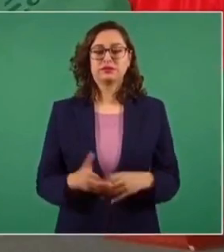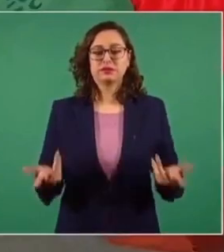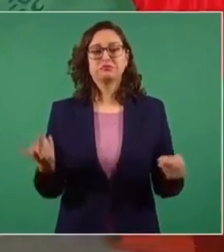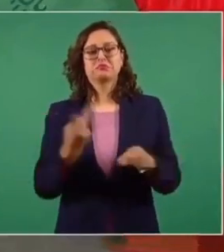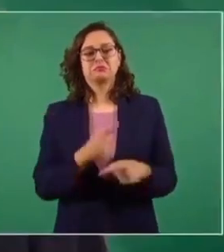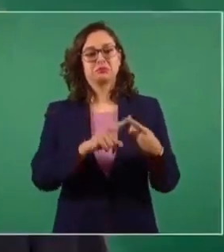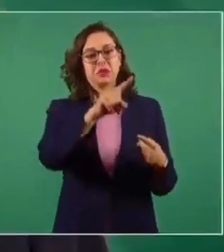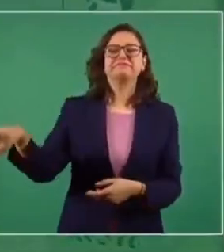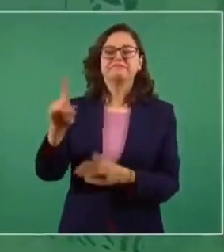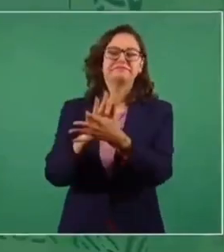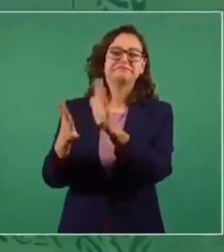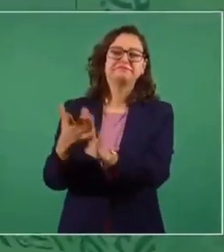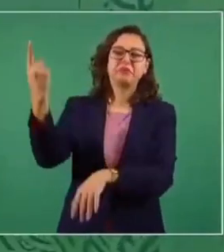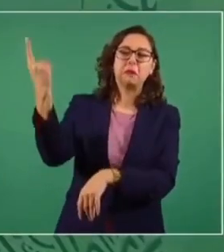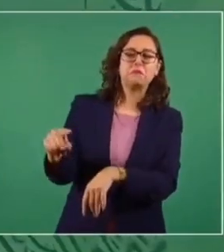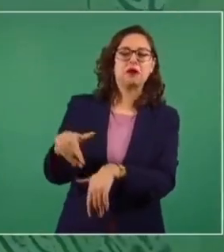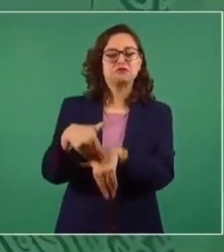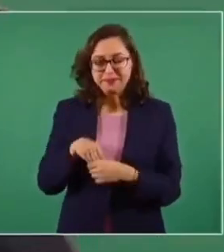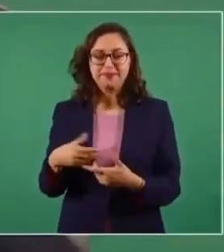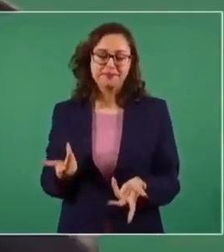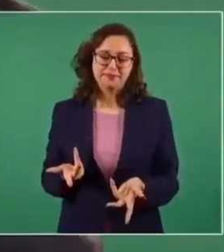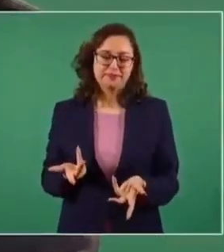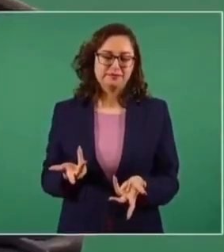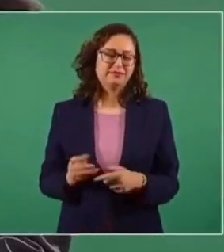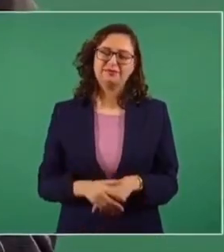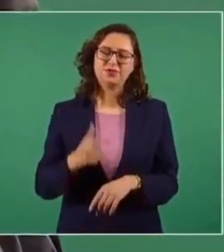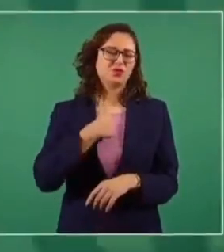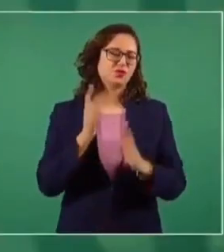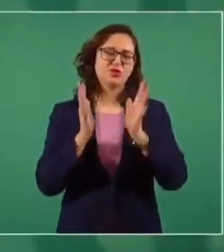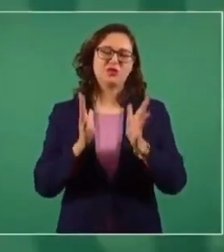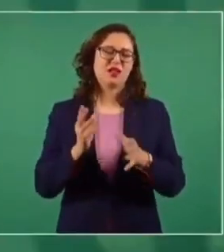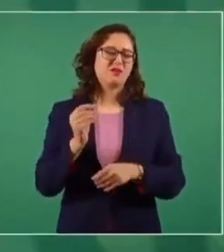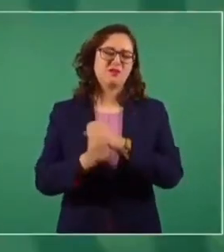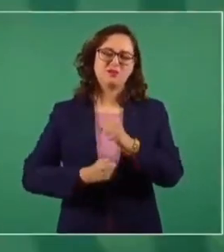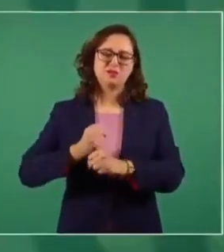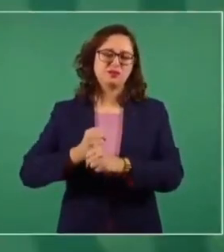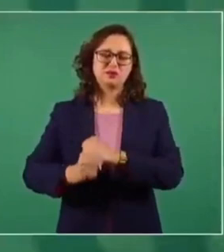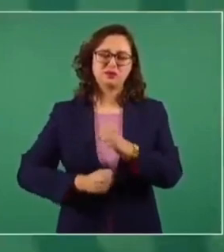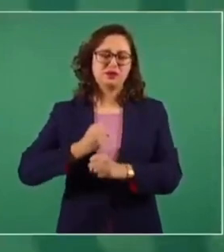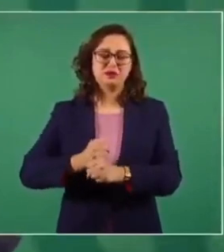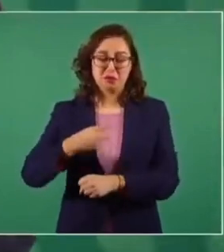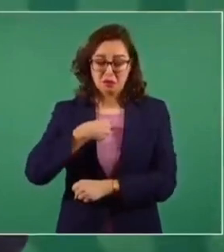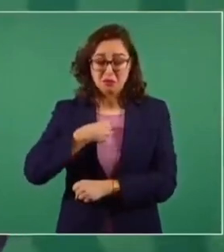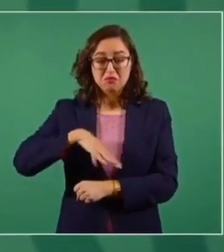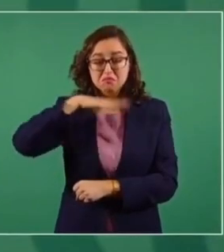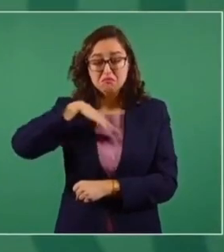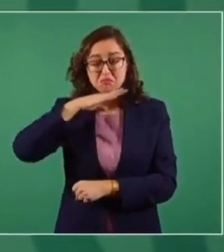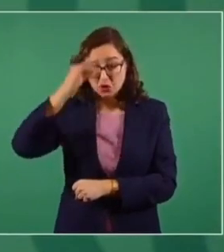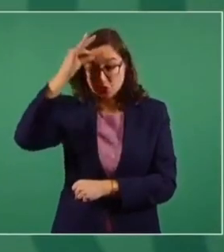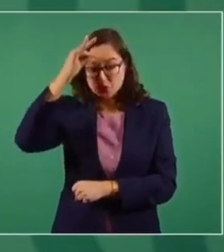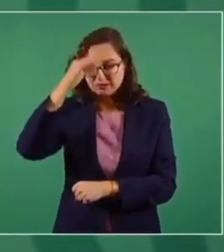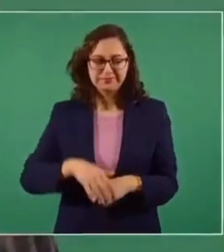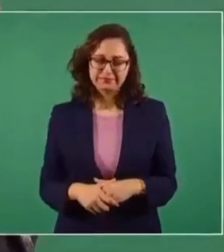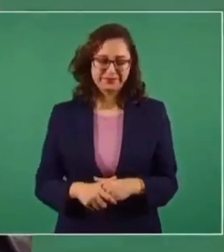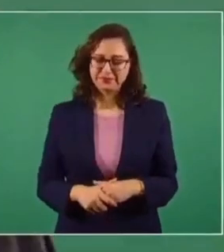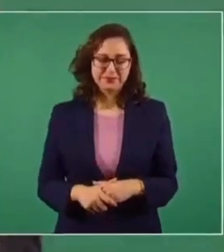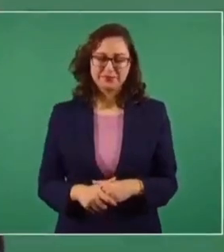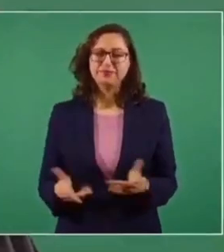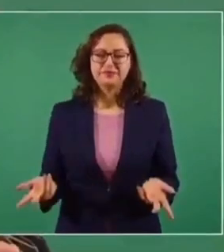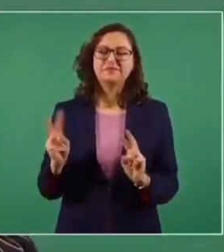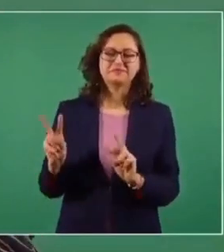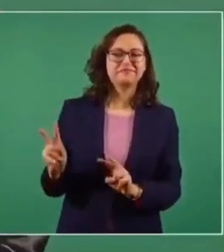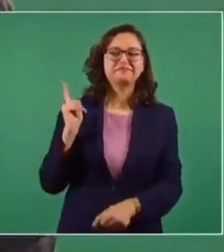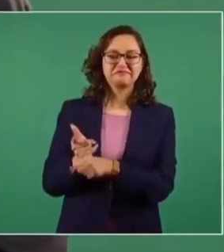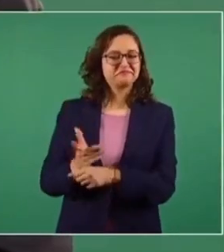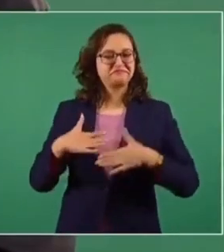en Michoacán y en Guerrero, no actuaron como jueces. Llevo yo muchos años en esto, no me estoy chupando el dedo. Entonces ya no les